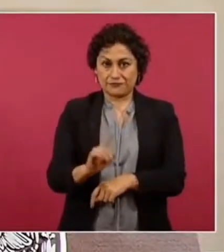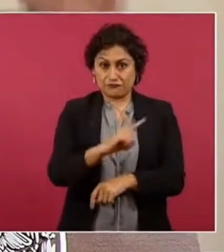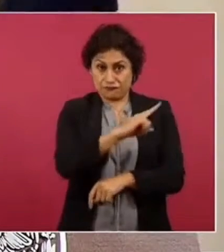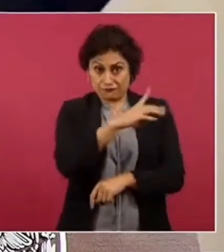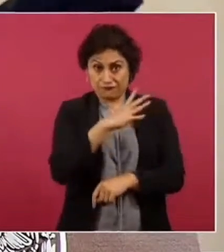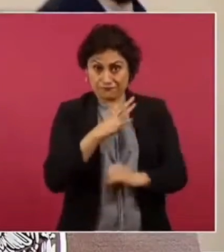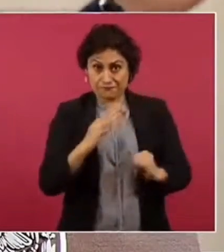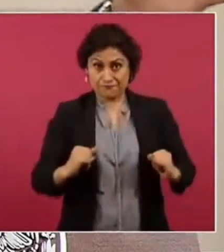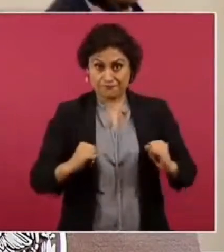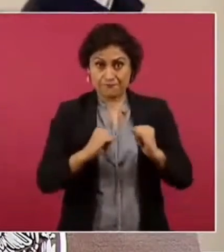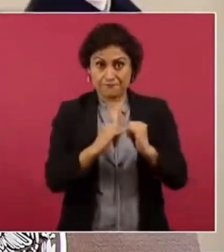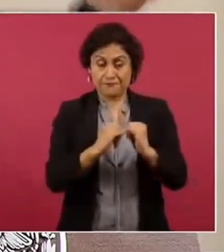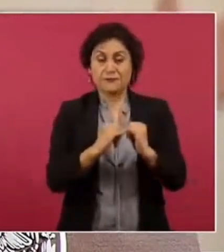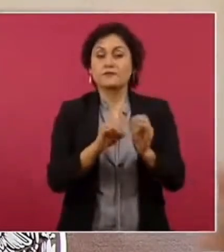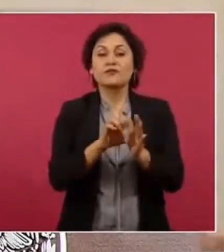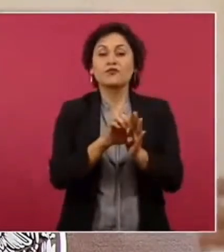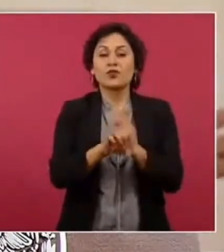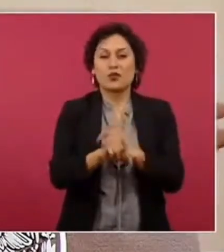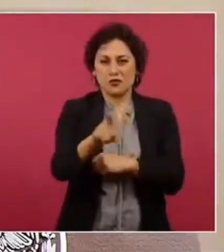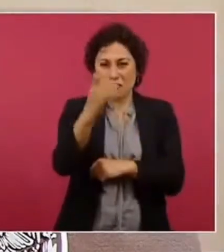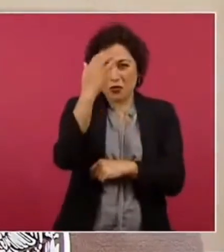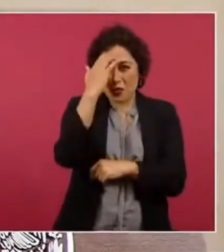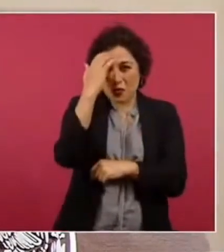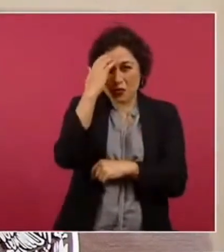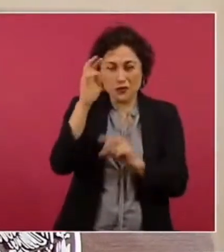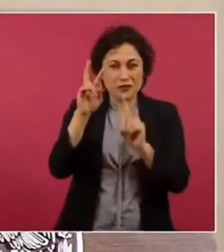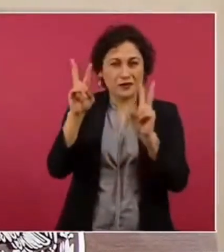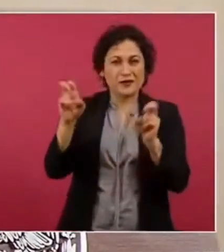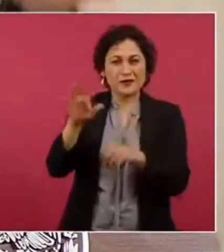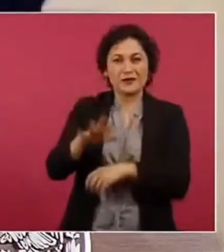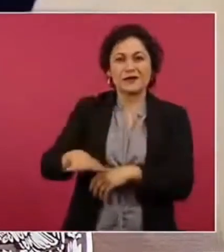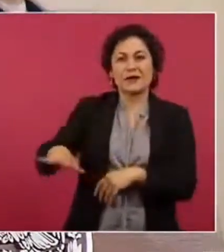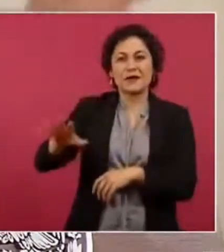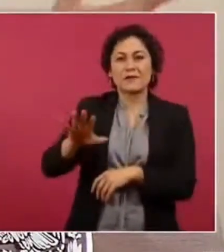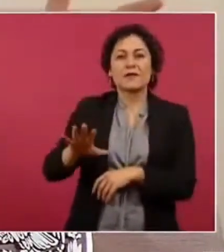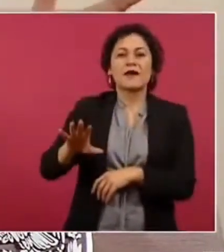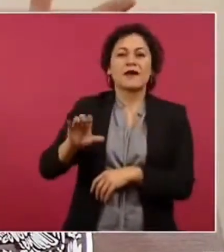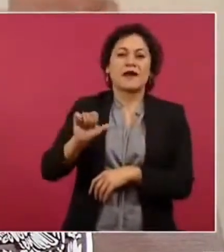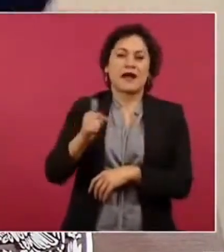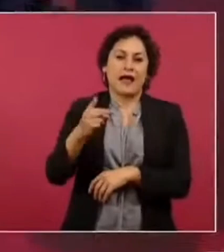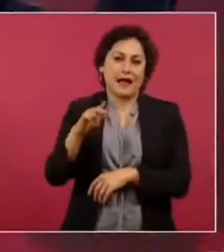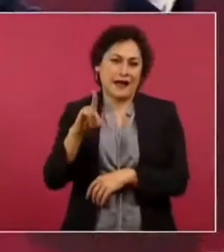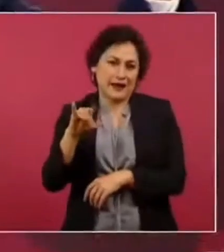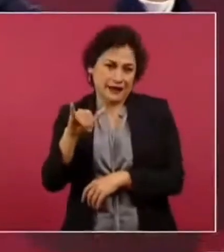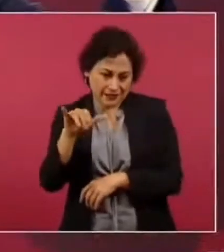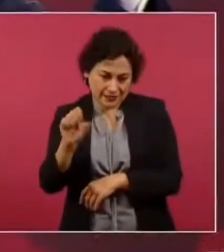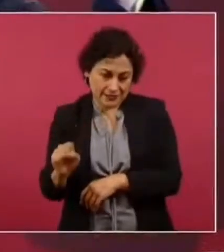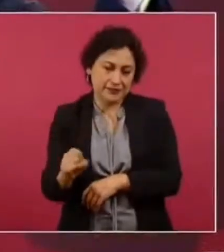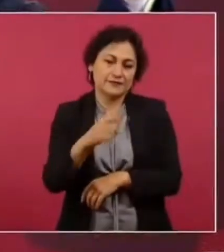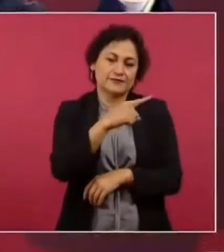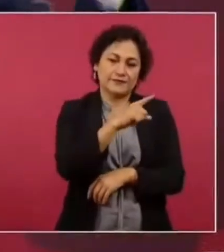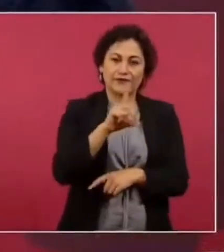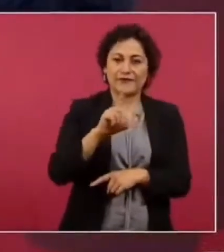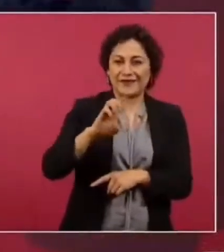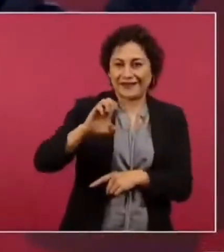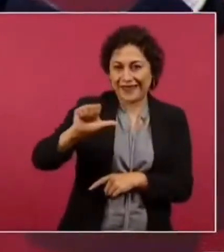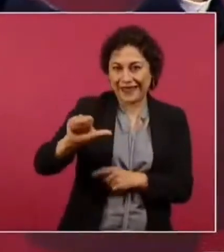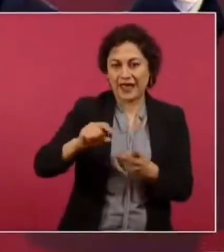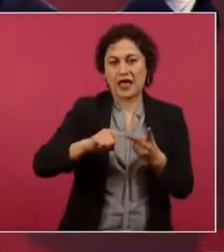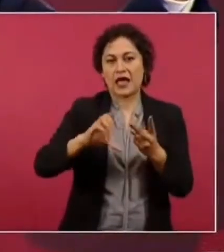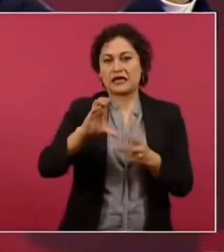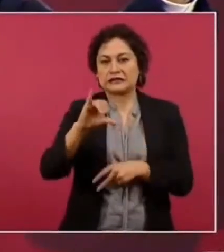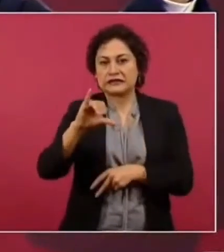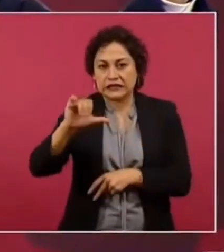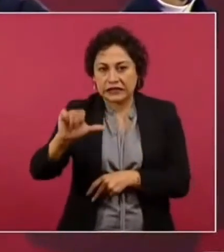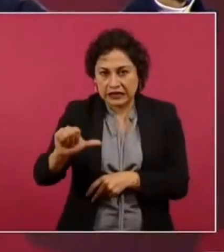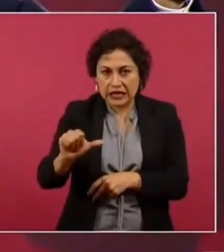ahí tienen el caso de las agencias de la DEA y de la CIA y de las cosas que